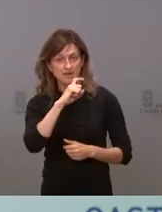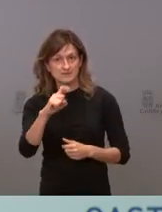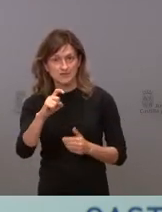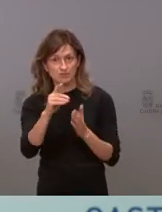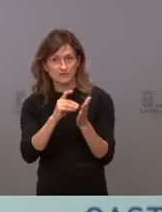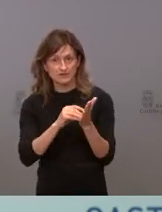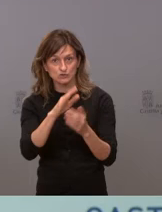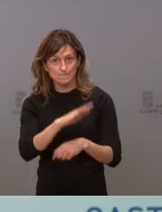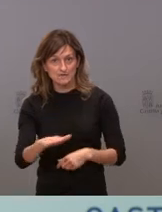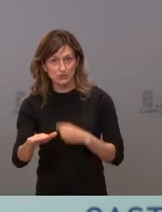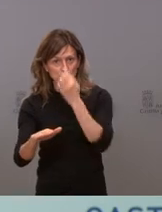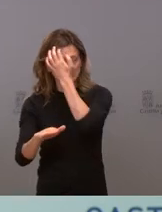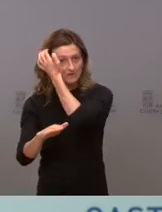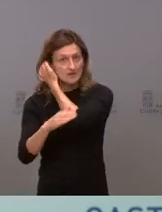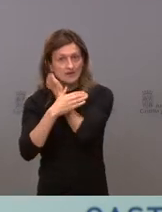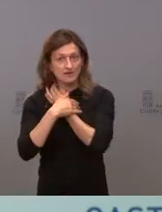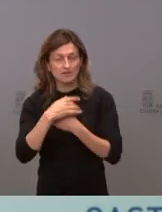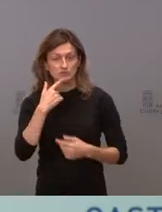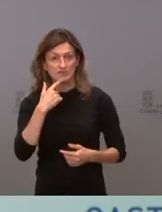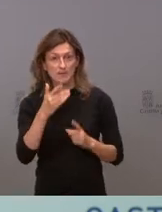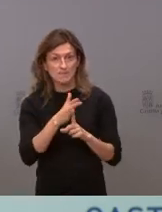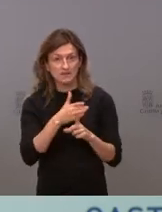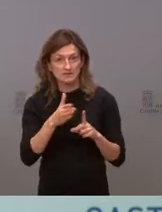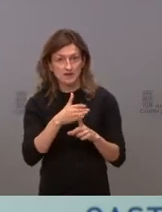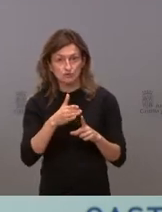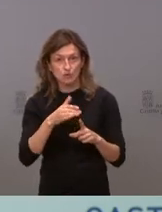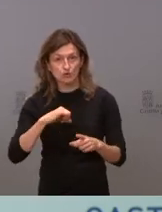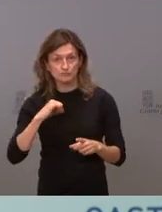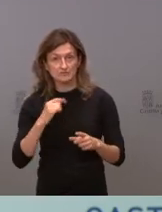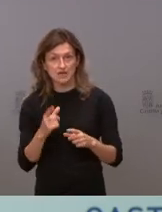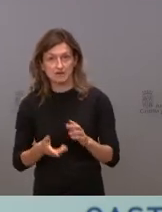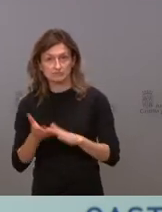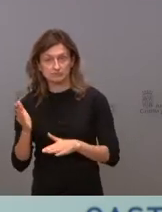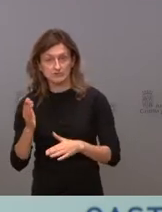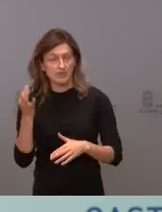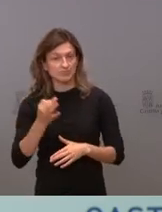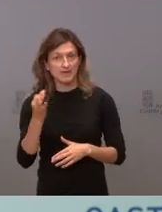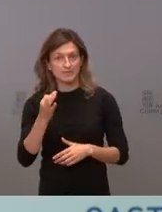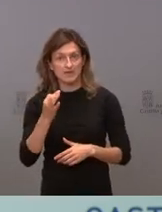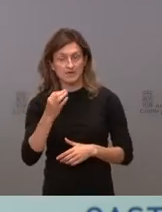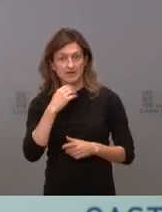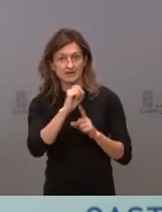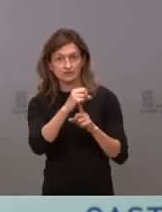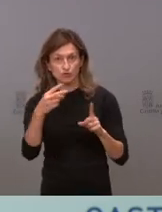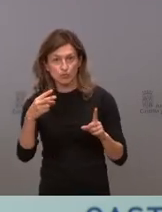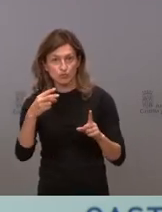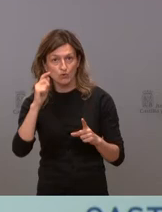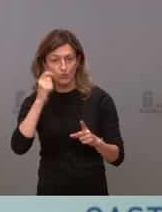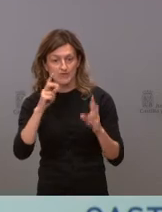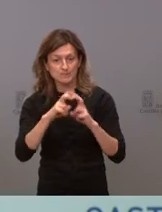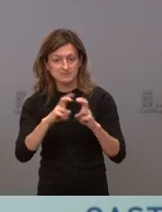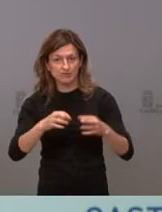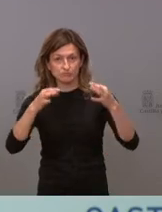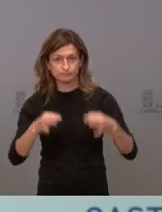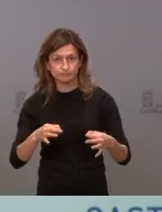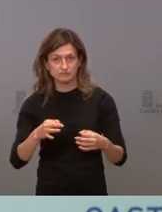protección de menores para que ningún menor con evidencias de maltrato abandone un hospital, mientras no exista una resolución y una investigación firme